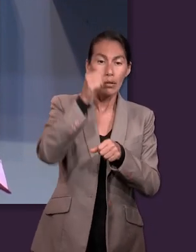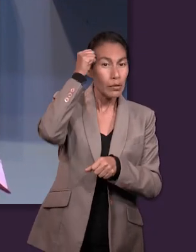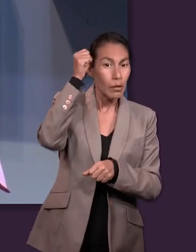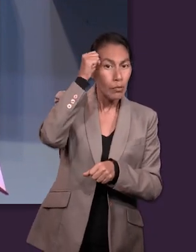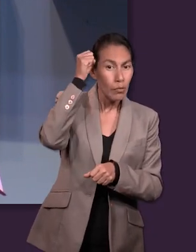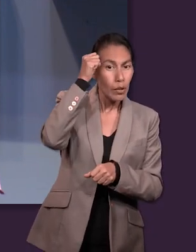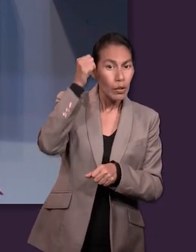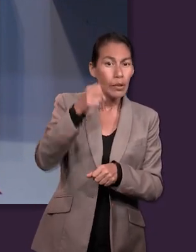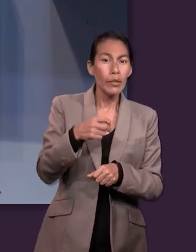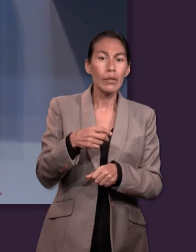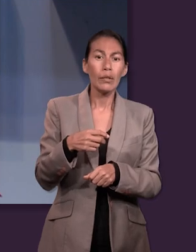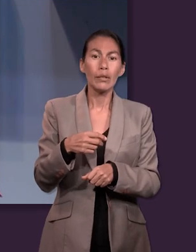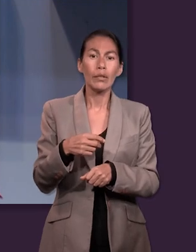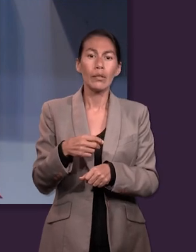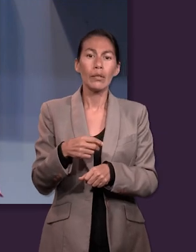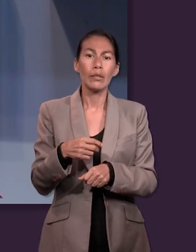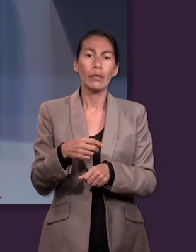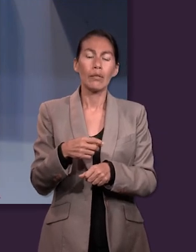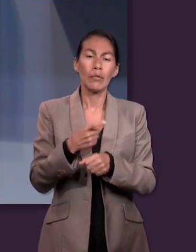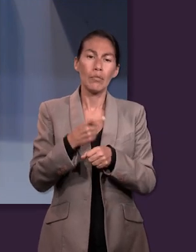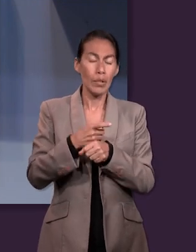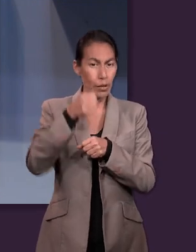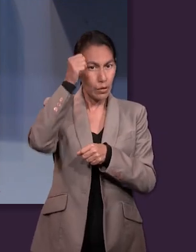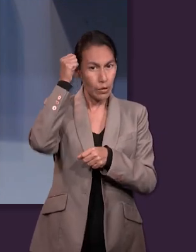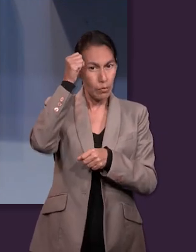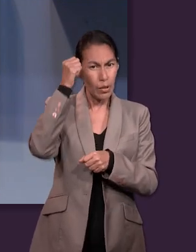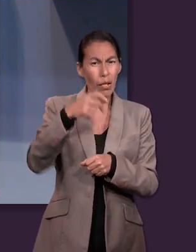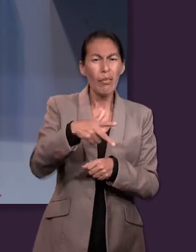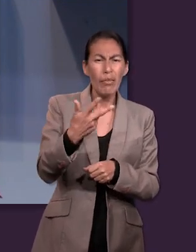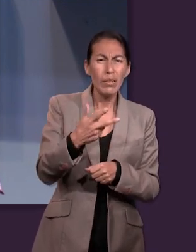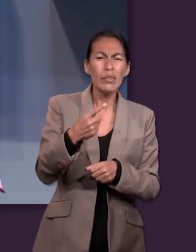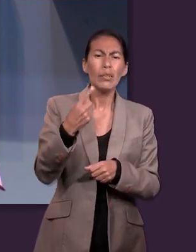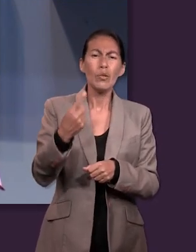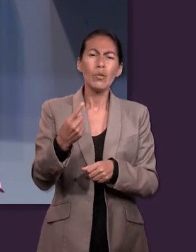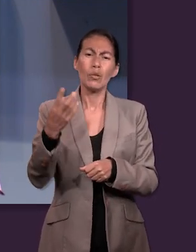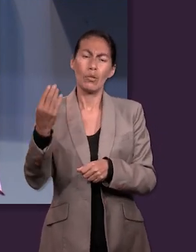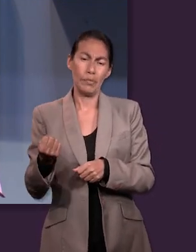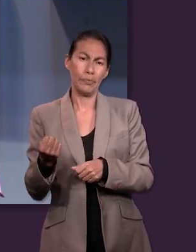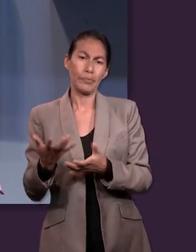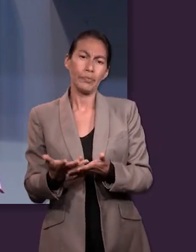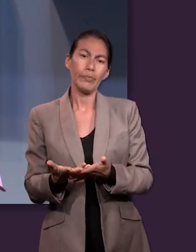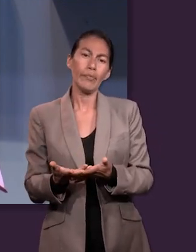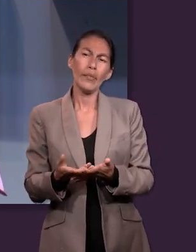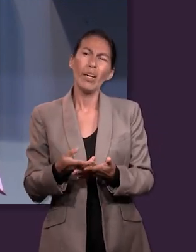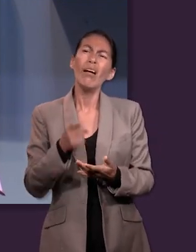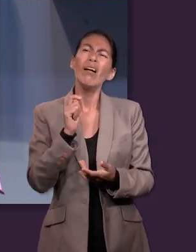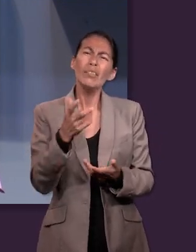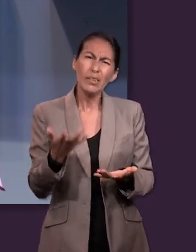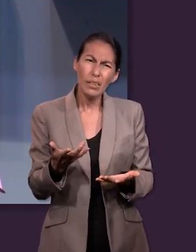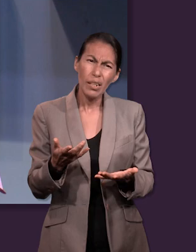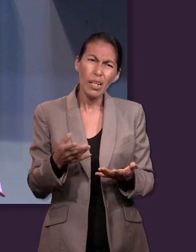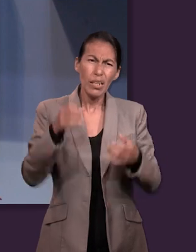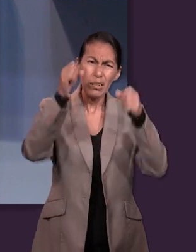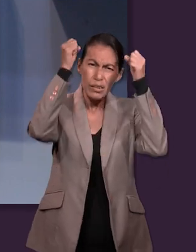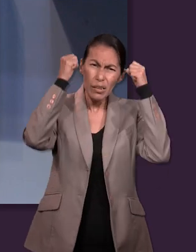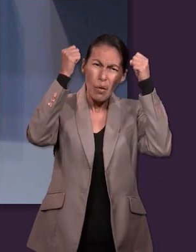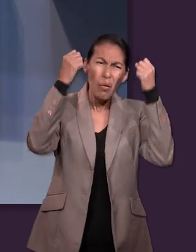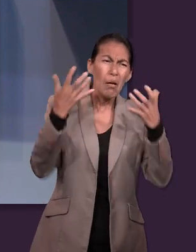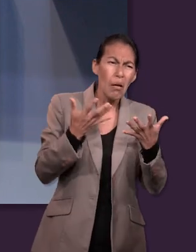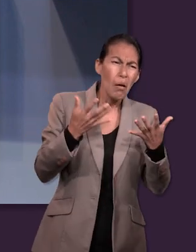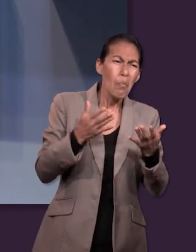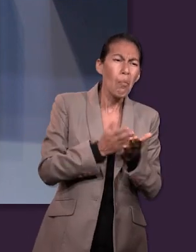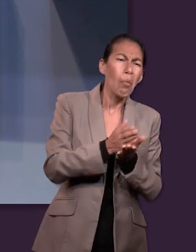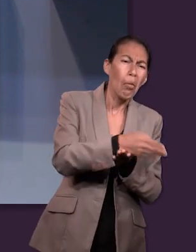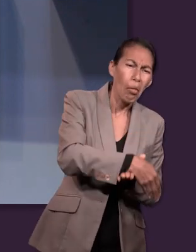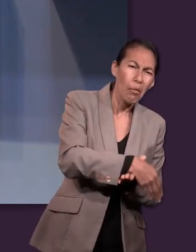1 al 14. Entonces me gustaría que después de que Saraí nos ayude con la lectura, platicamos un poquito de qué hizo Saúl que lo llevó a su propia